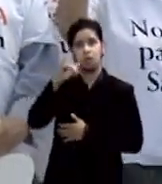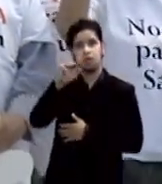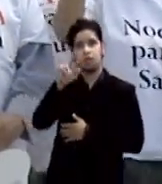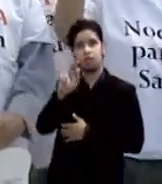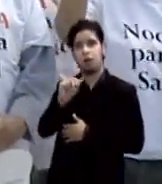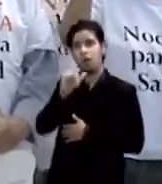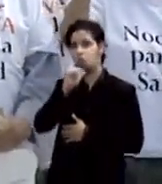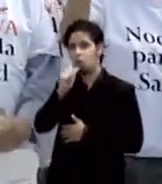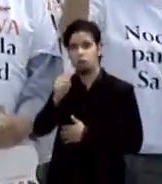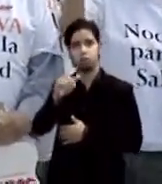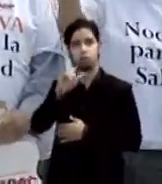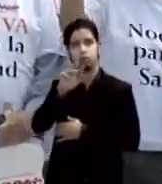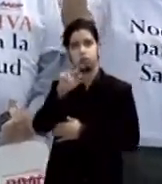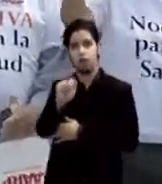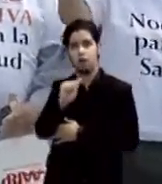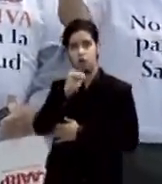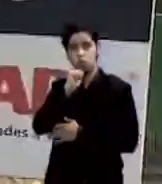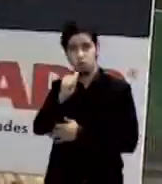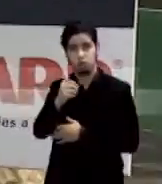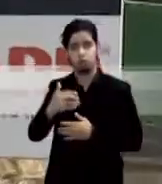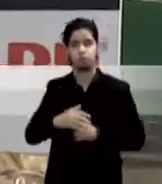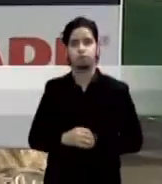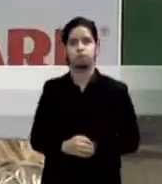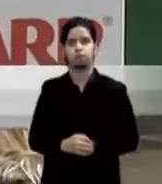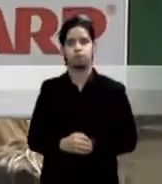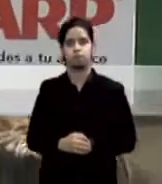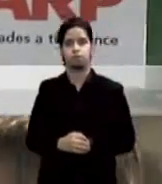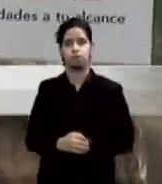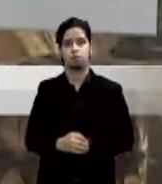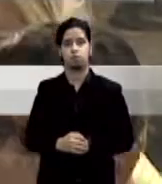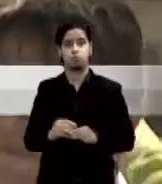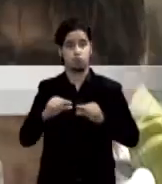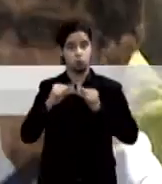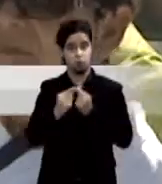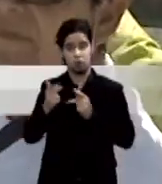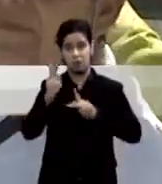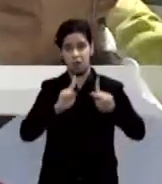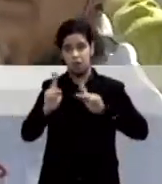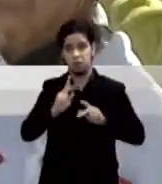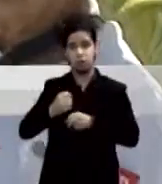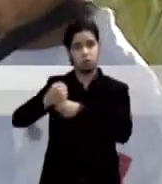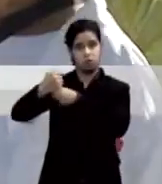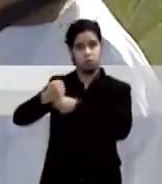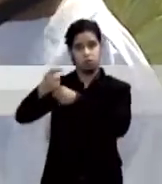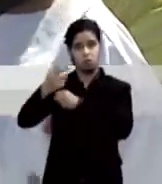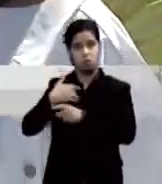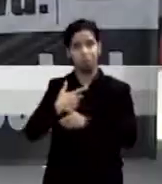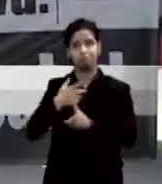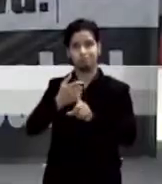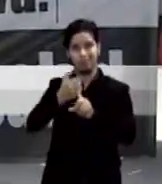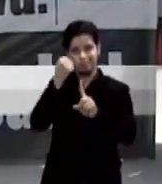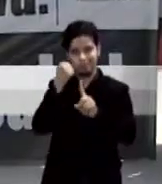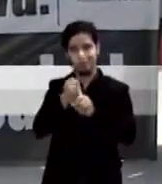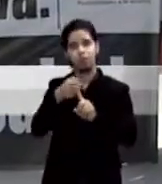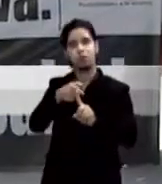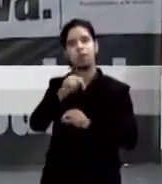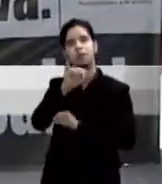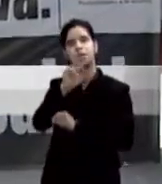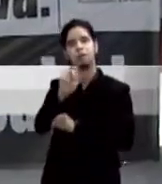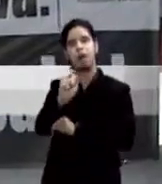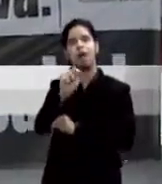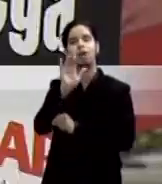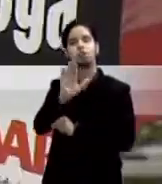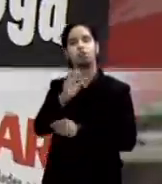en el ala norte del capitolio miembros de arpi protestaban por el efecto del iva a sus bolsillos el director